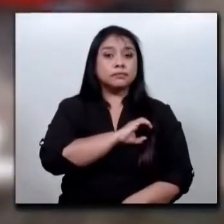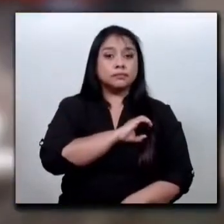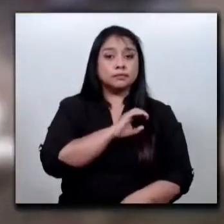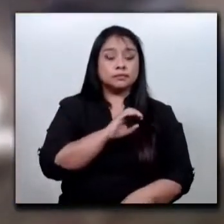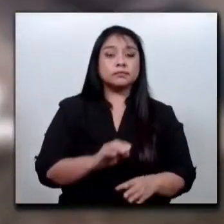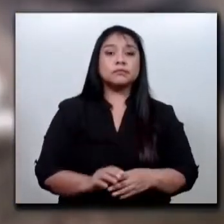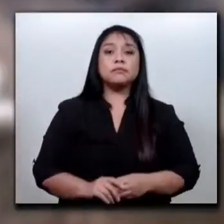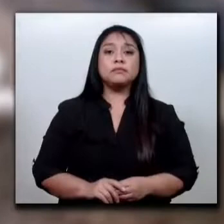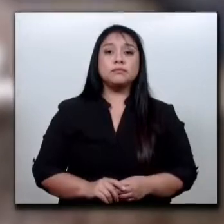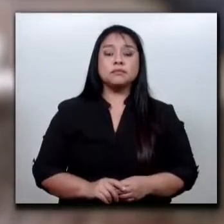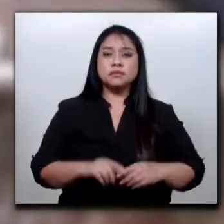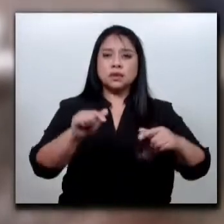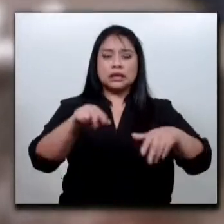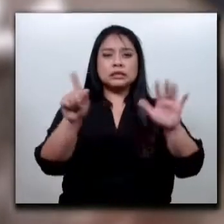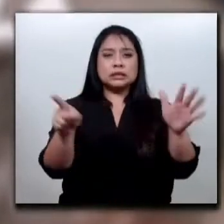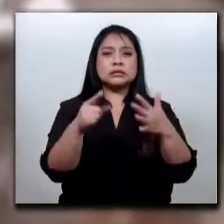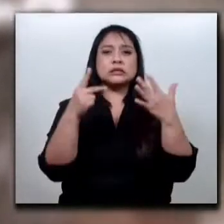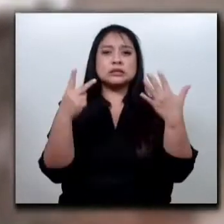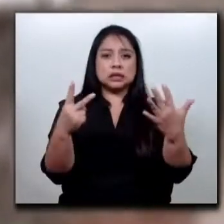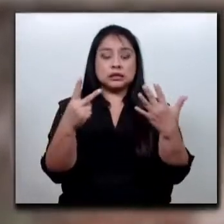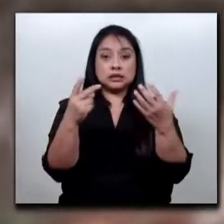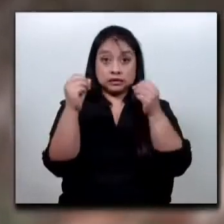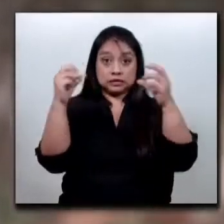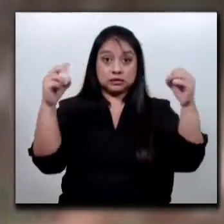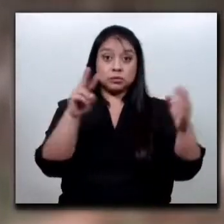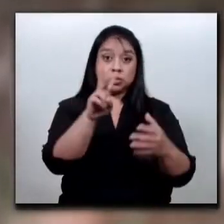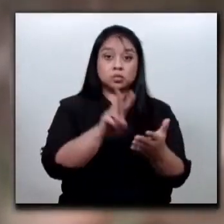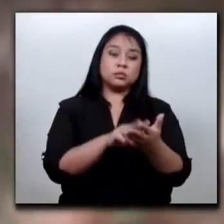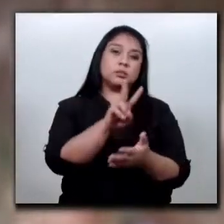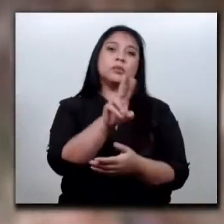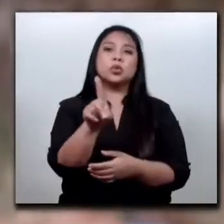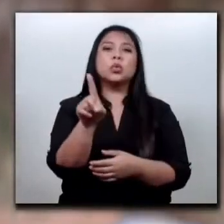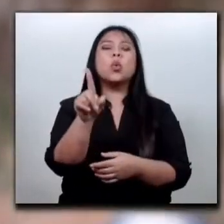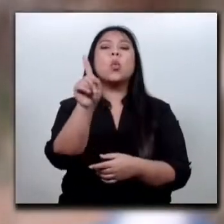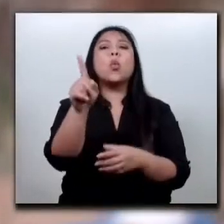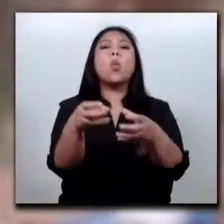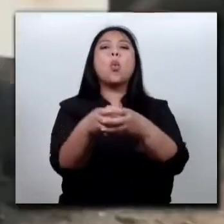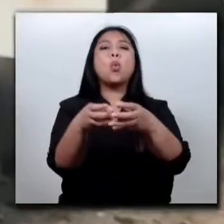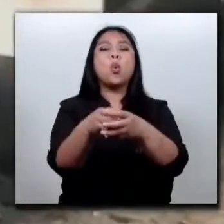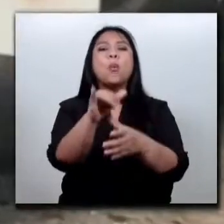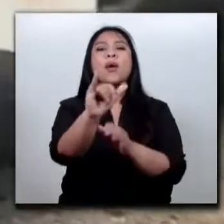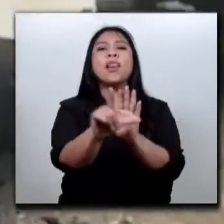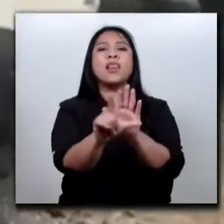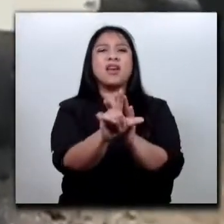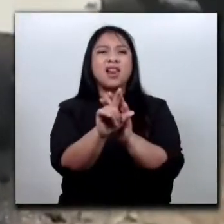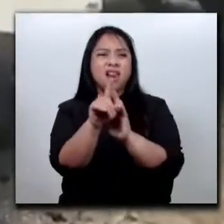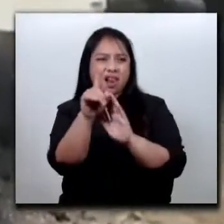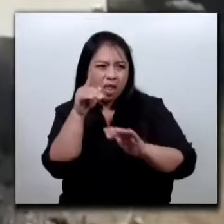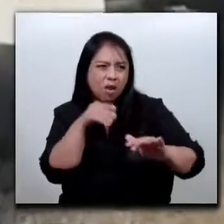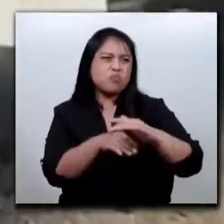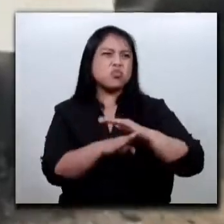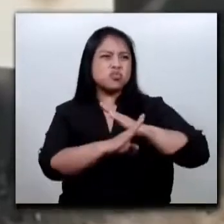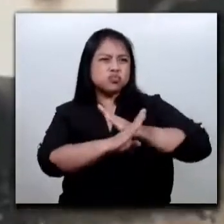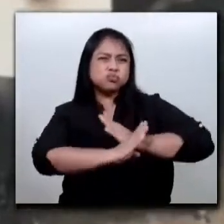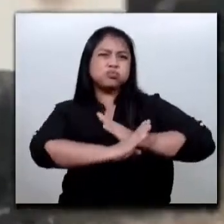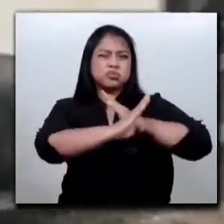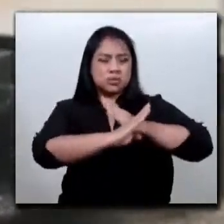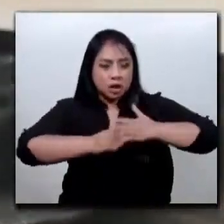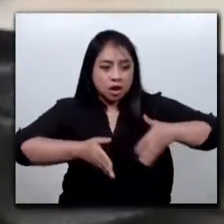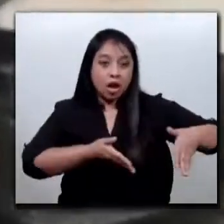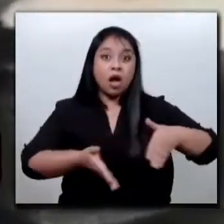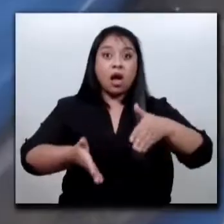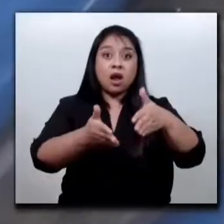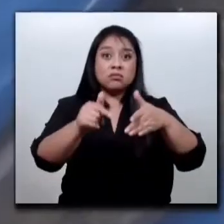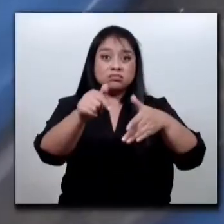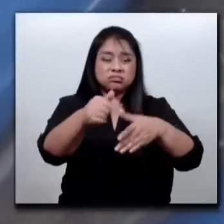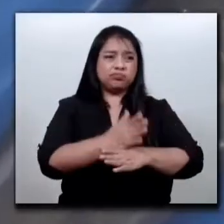El 17 de diciembre de 2021, un grupo armado ilegal violentamente interceptó el paso de pobladores y unidades